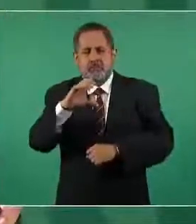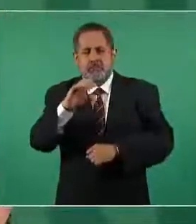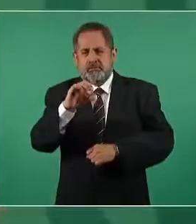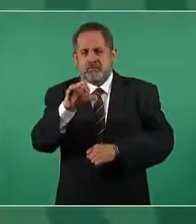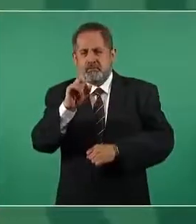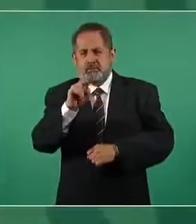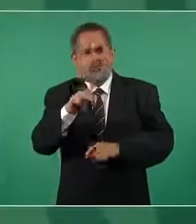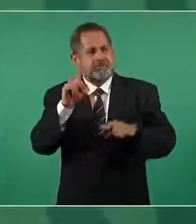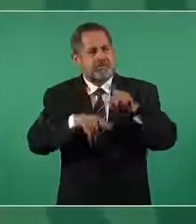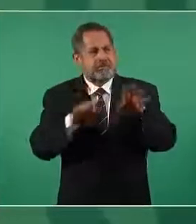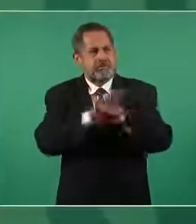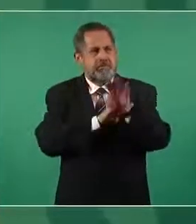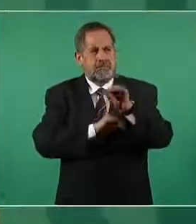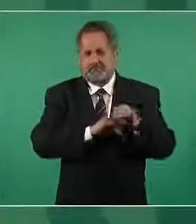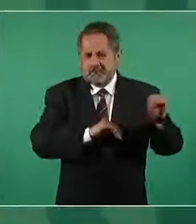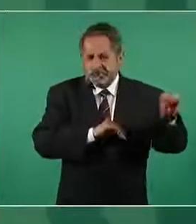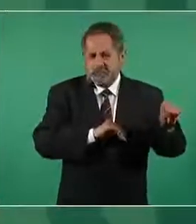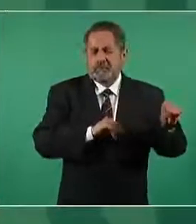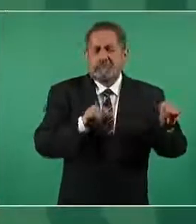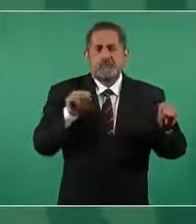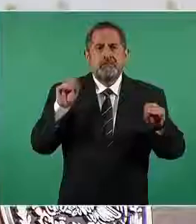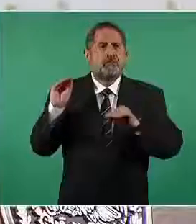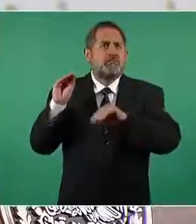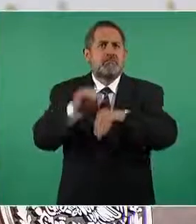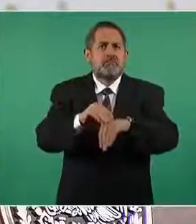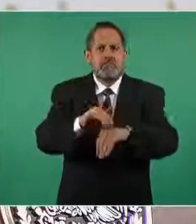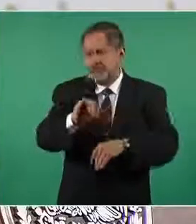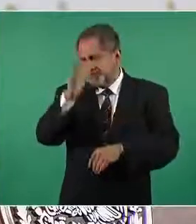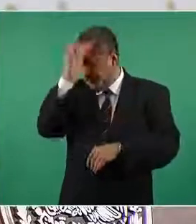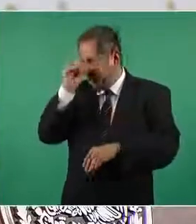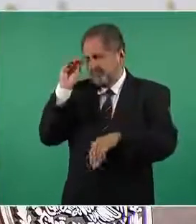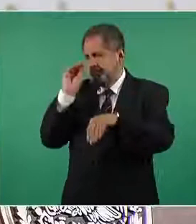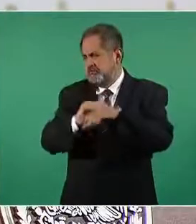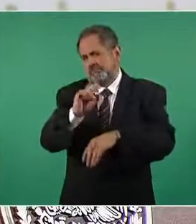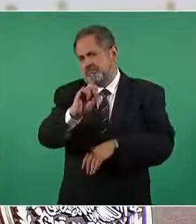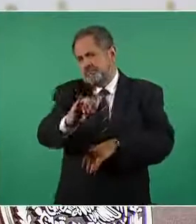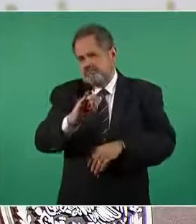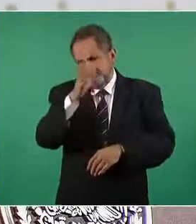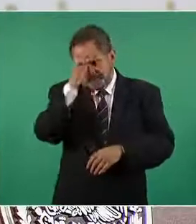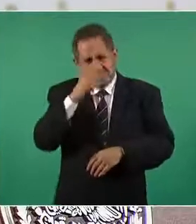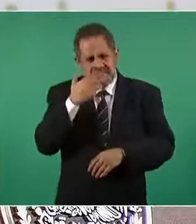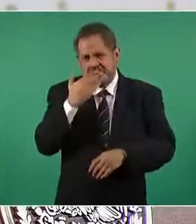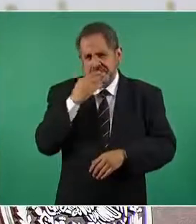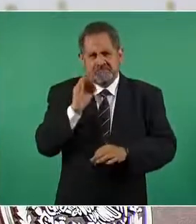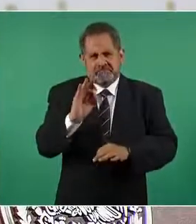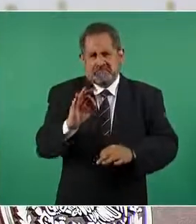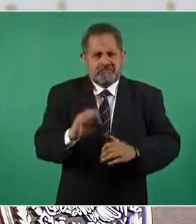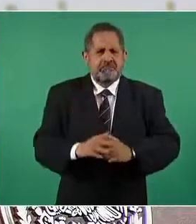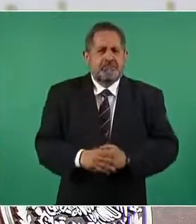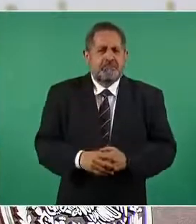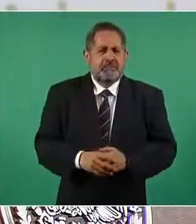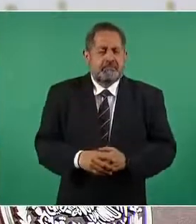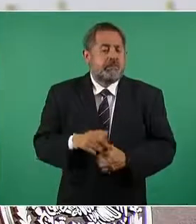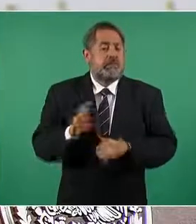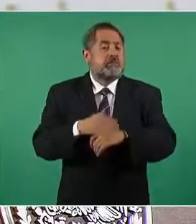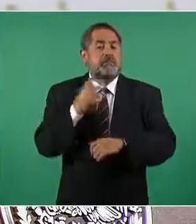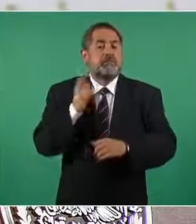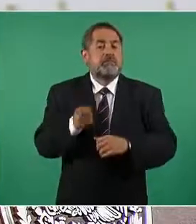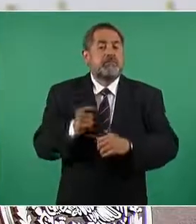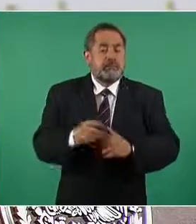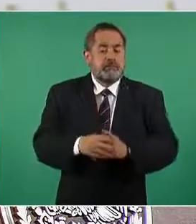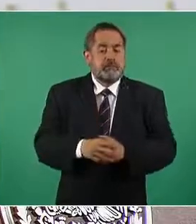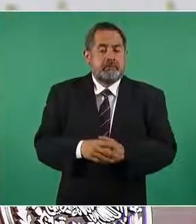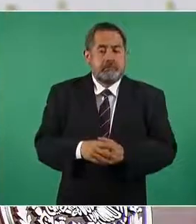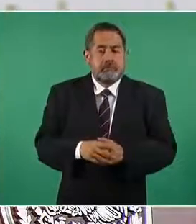en eso sí estoy totalmente de acuerdo porque a partir de